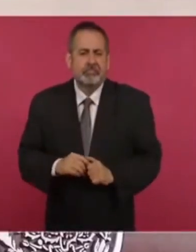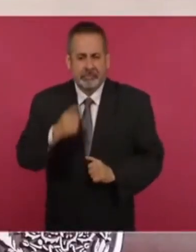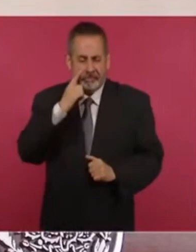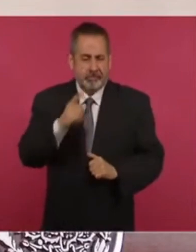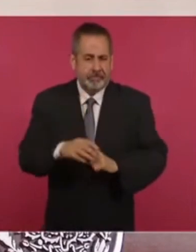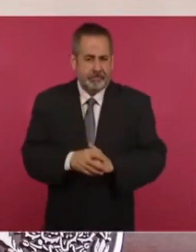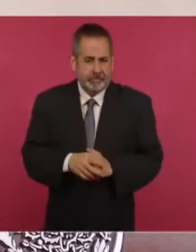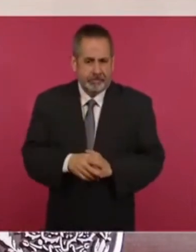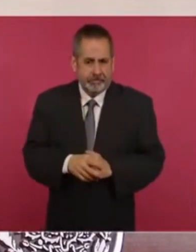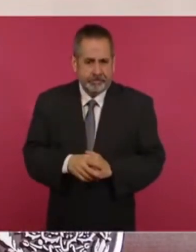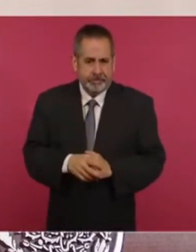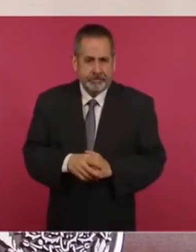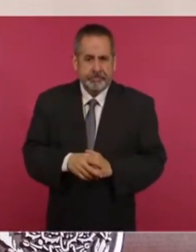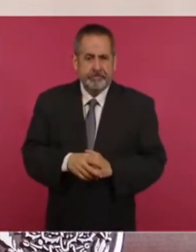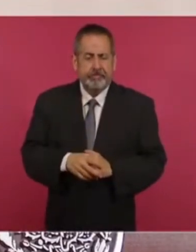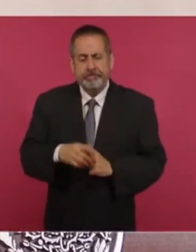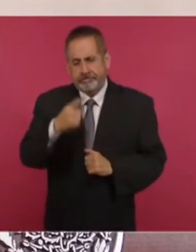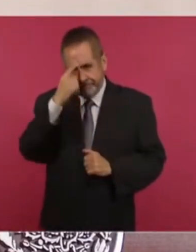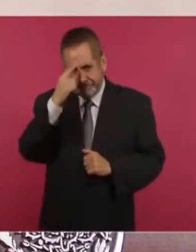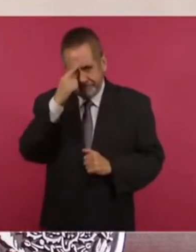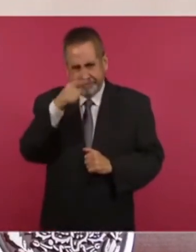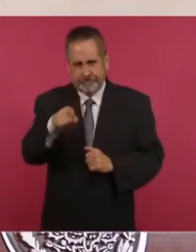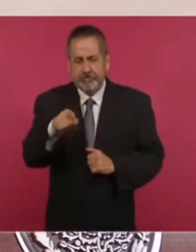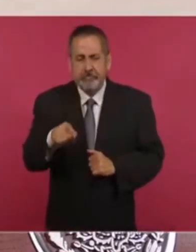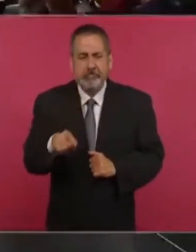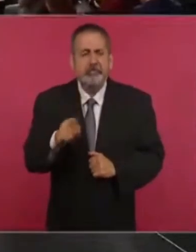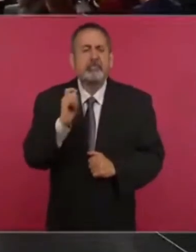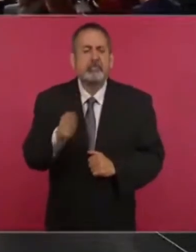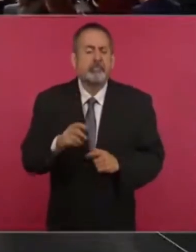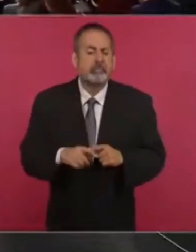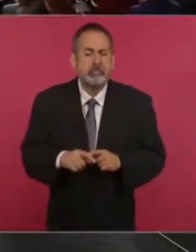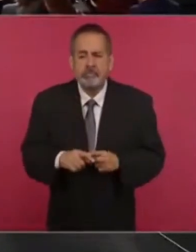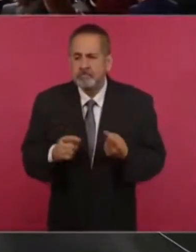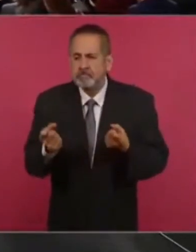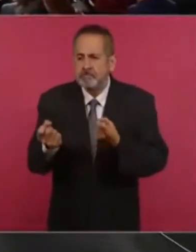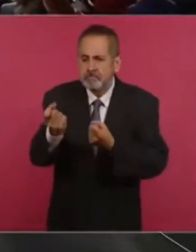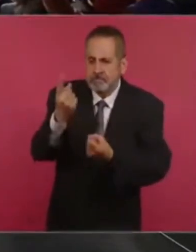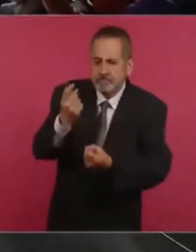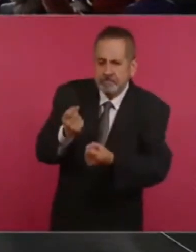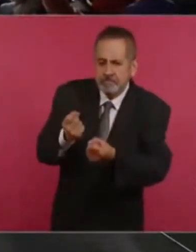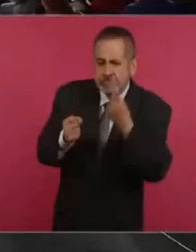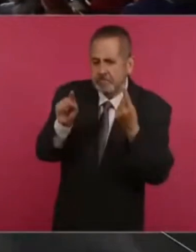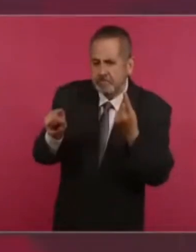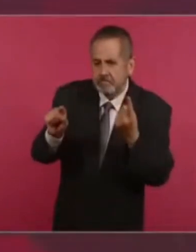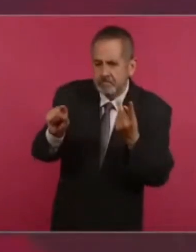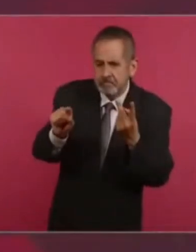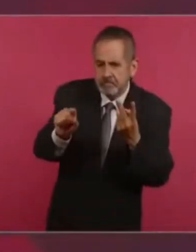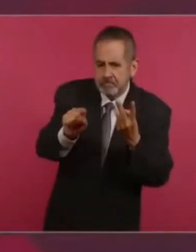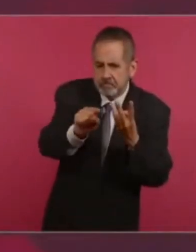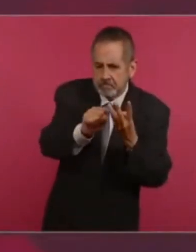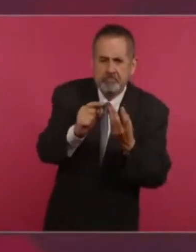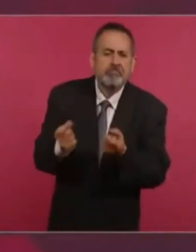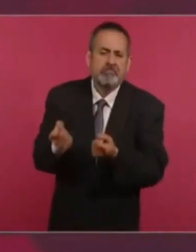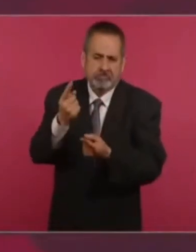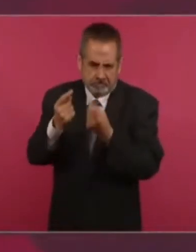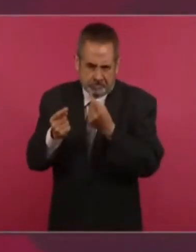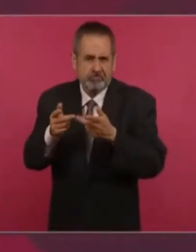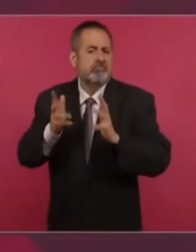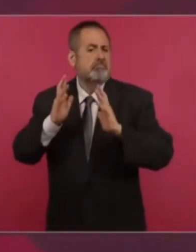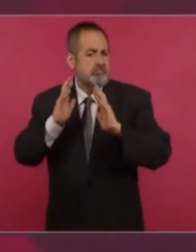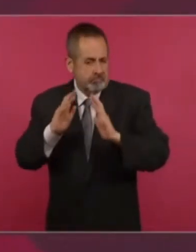se tiene que pensar que fueron algunos elementos y que están